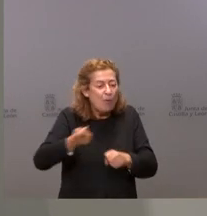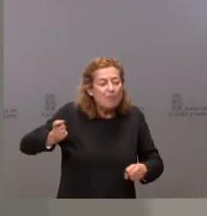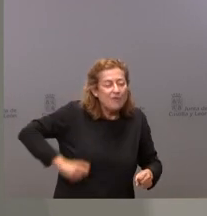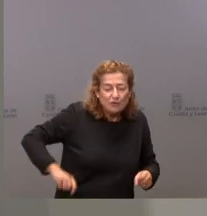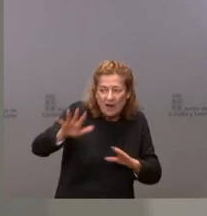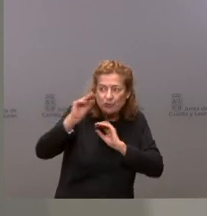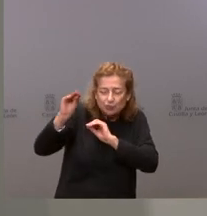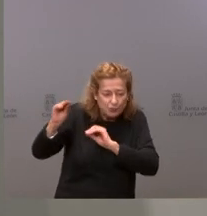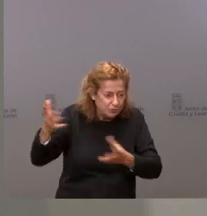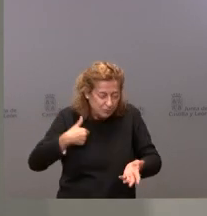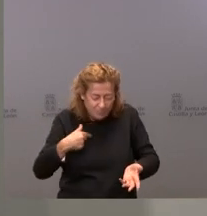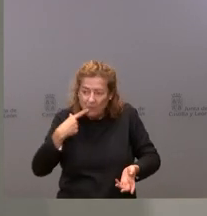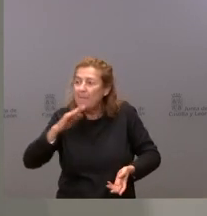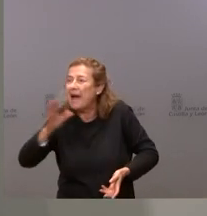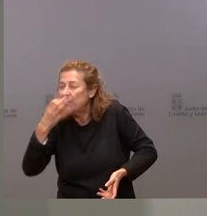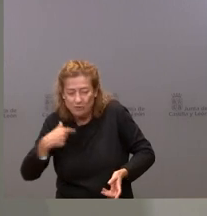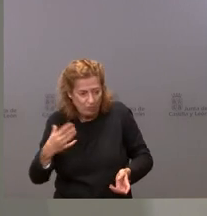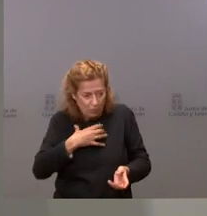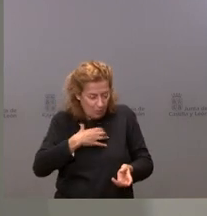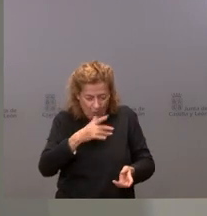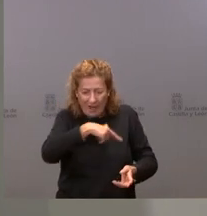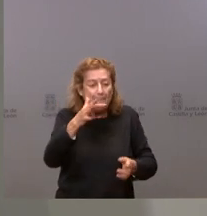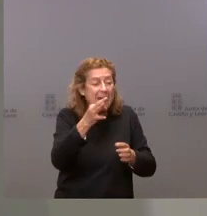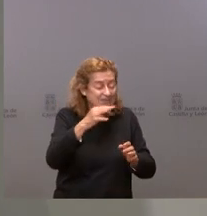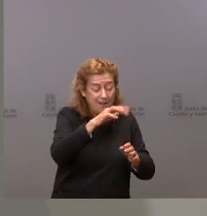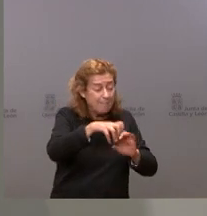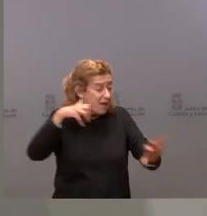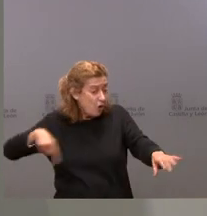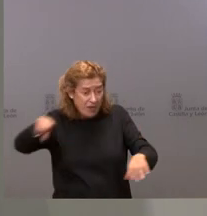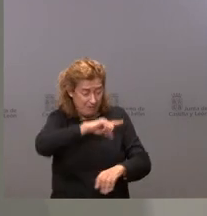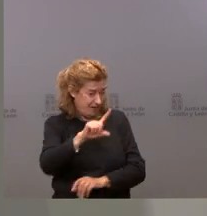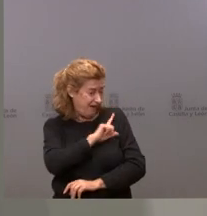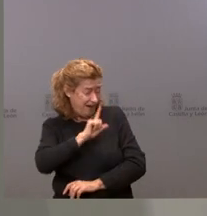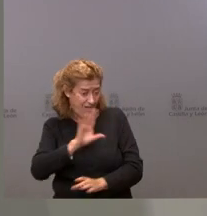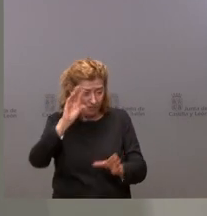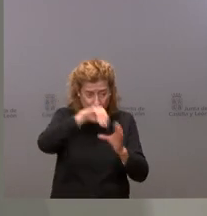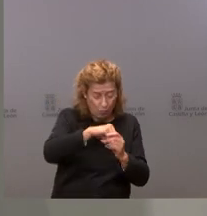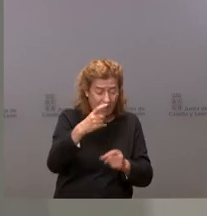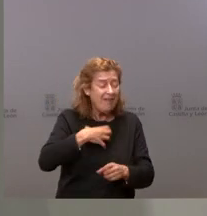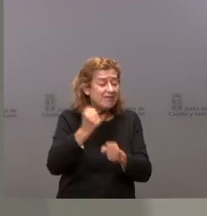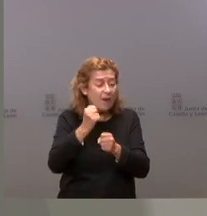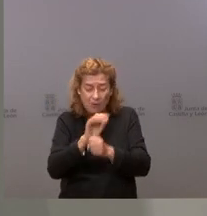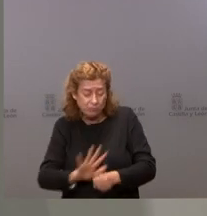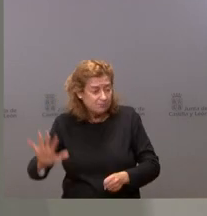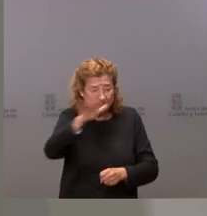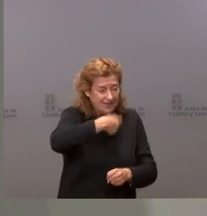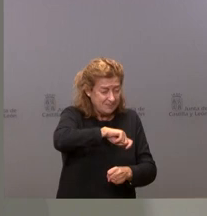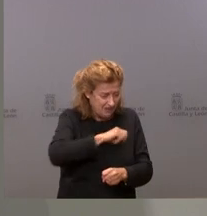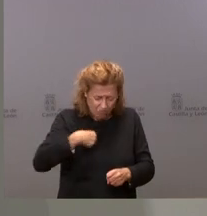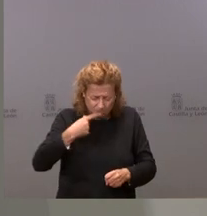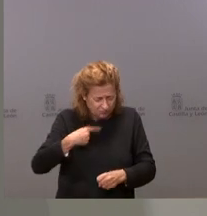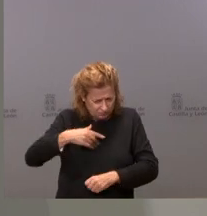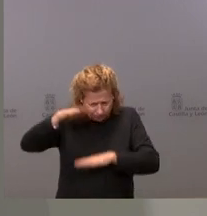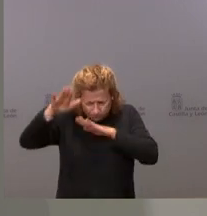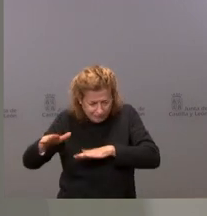rastreadores, muchos de los cuales además son del Ejército y realizan un trabajo homogéneo en el conjunto nacional y le aseguro que confiamos en ellos y le